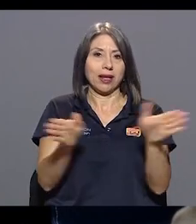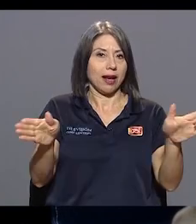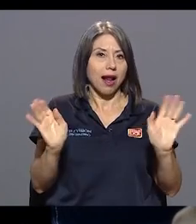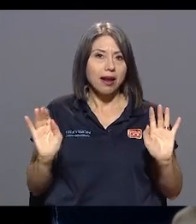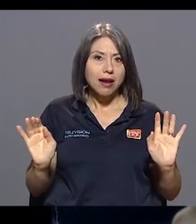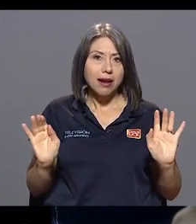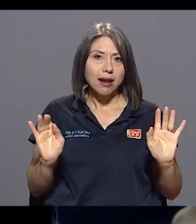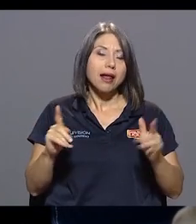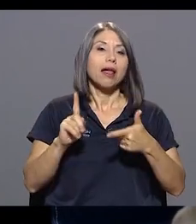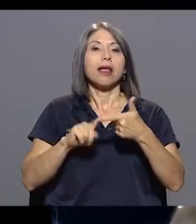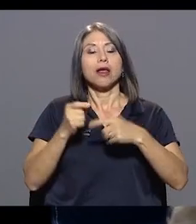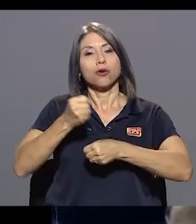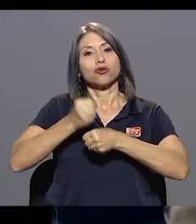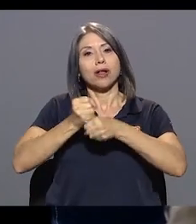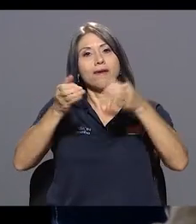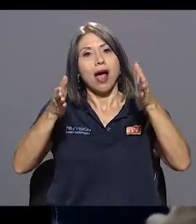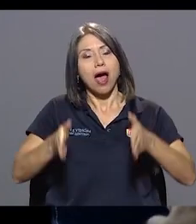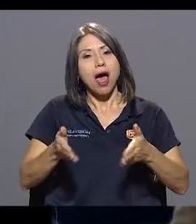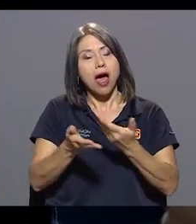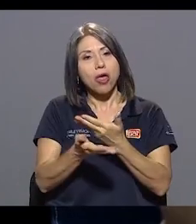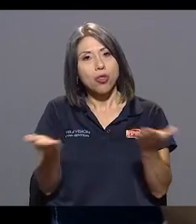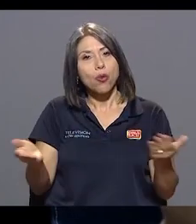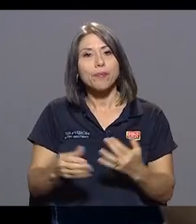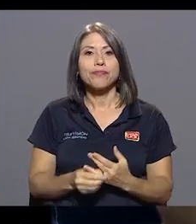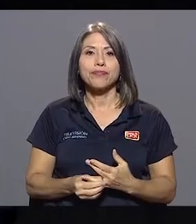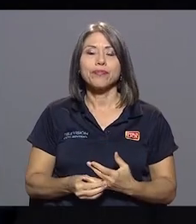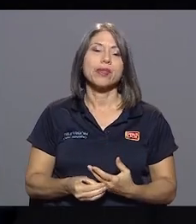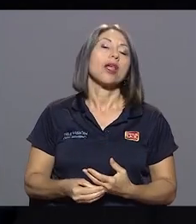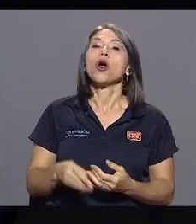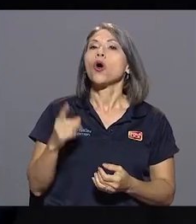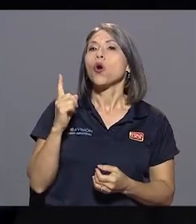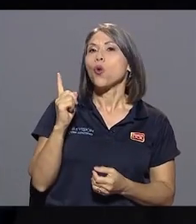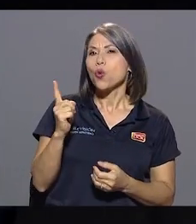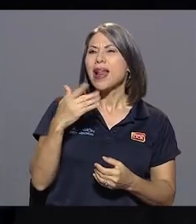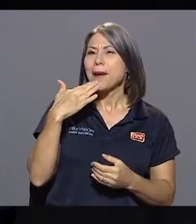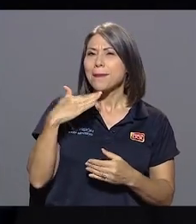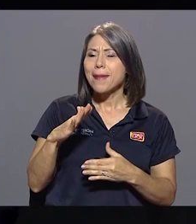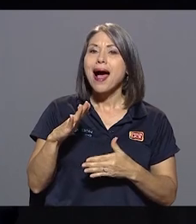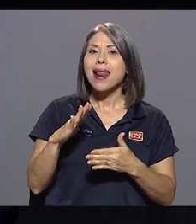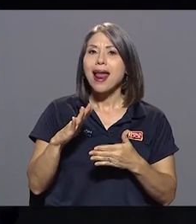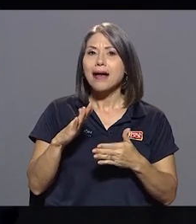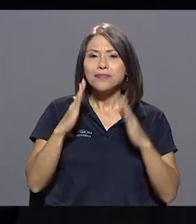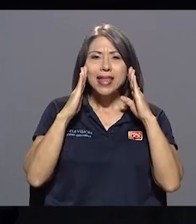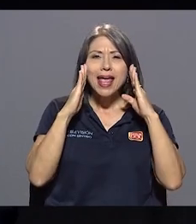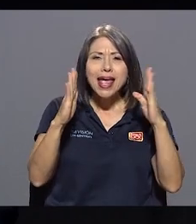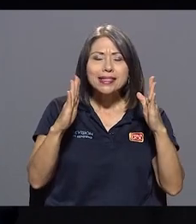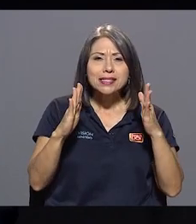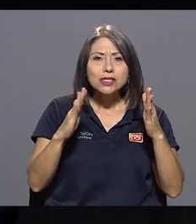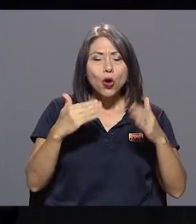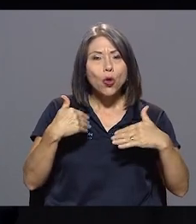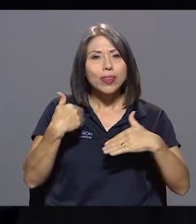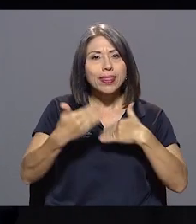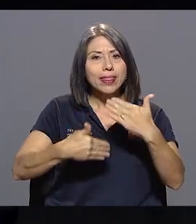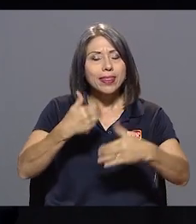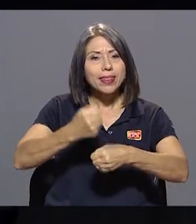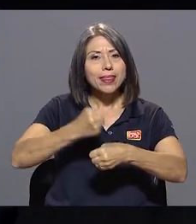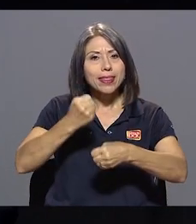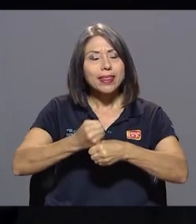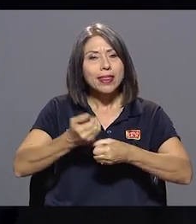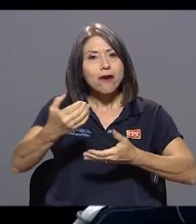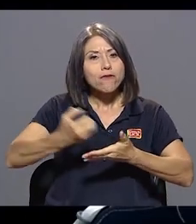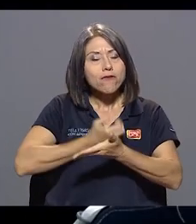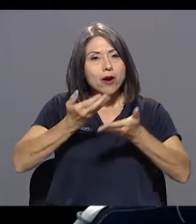los trabajadores y las trabajadoras. Uno, mala gestión del recurso humano. Sí, hay un problema y ahora